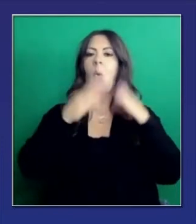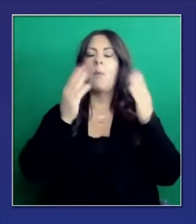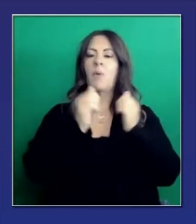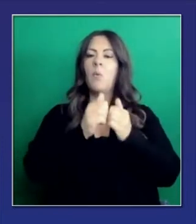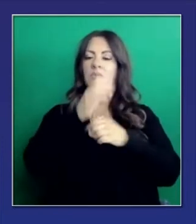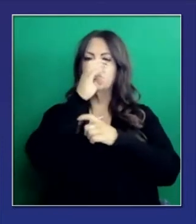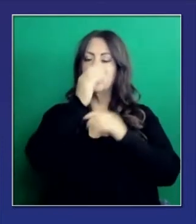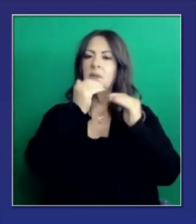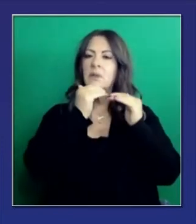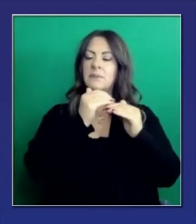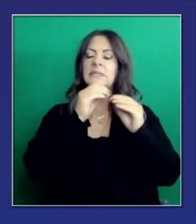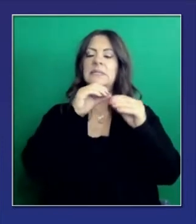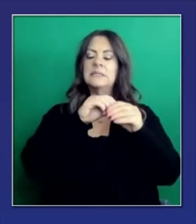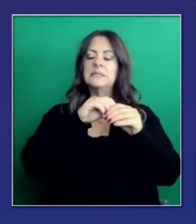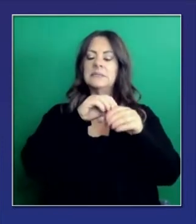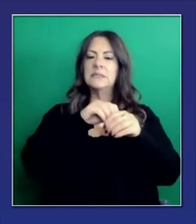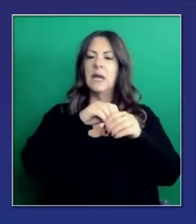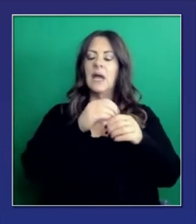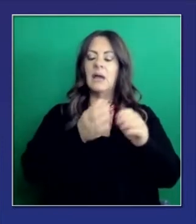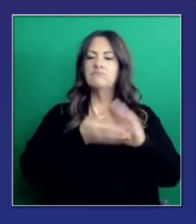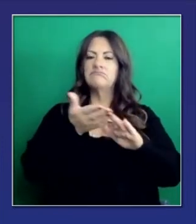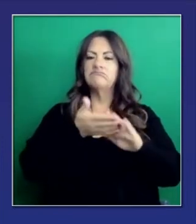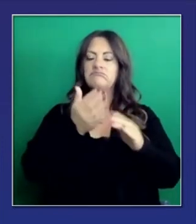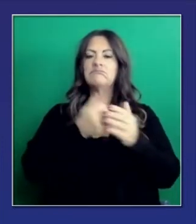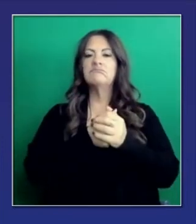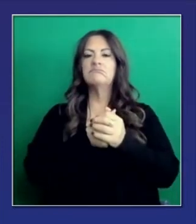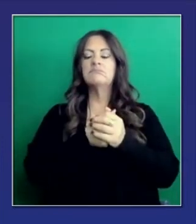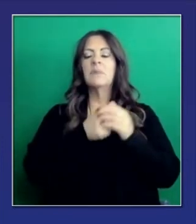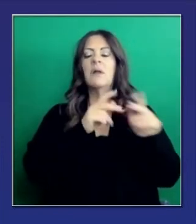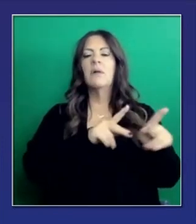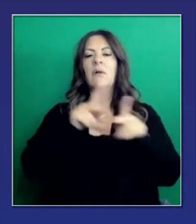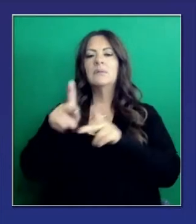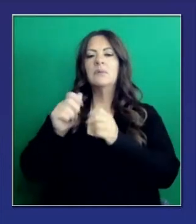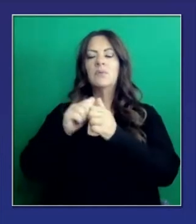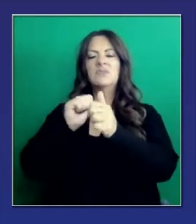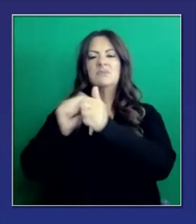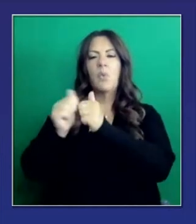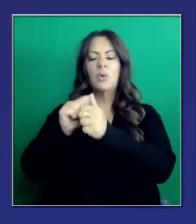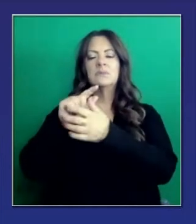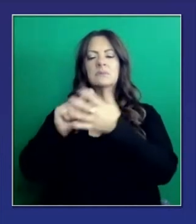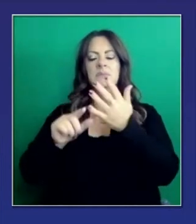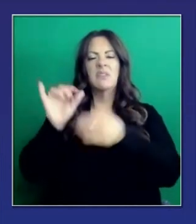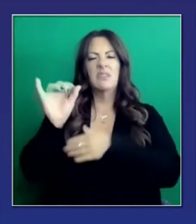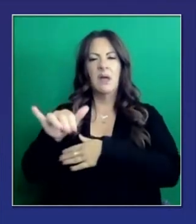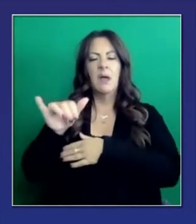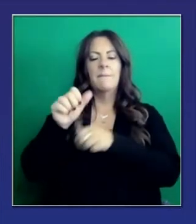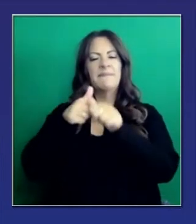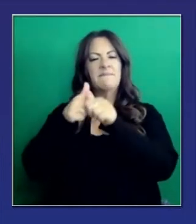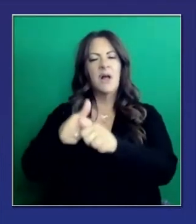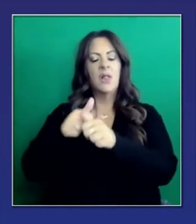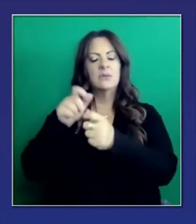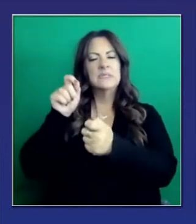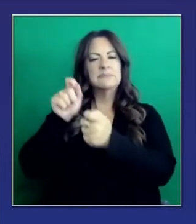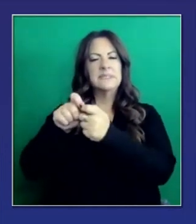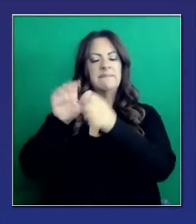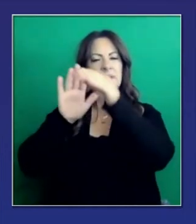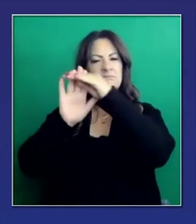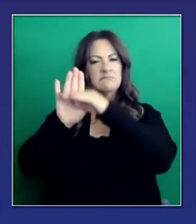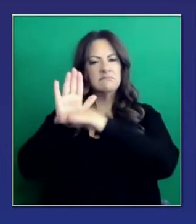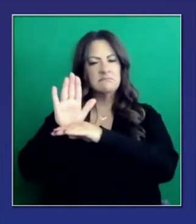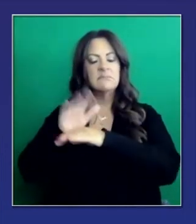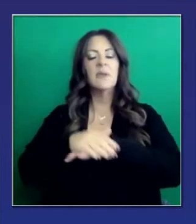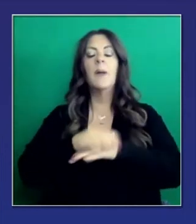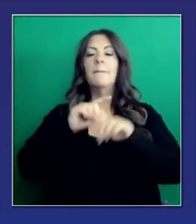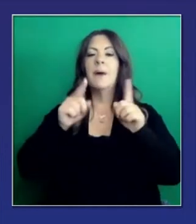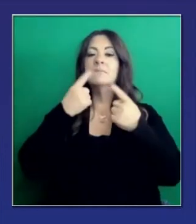modificaciones y ciertos deportes y competiciones pueden continuar. Sé que mañana tendremos